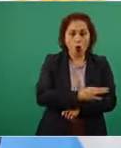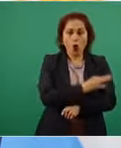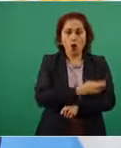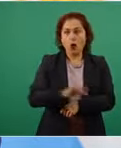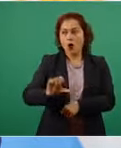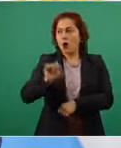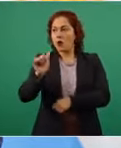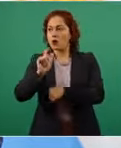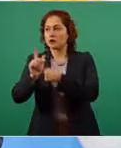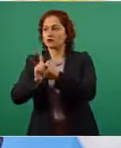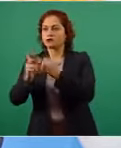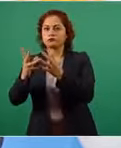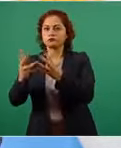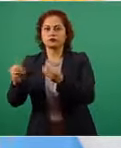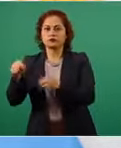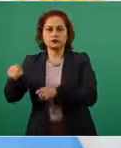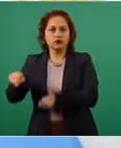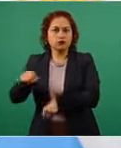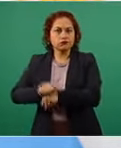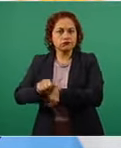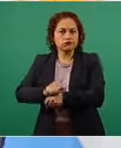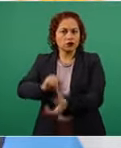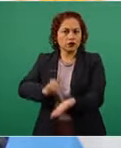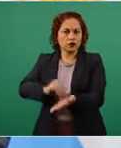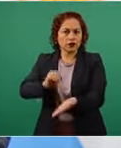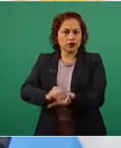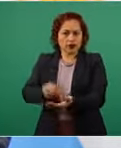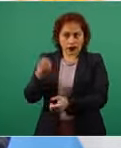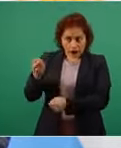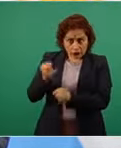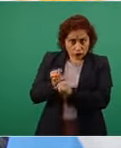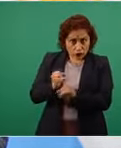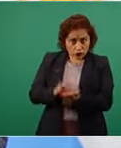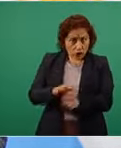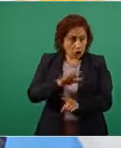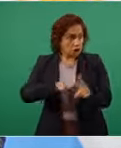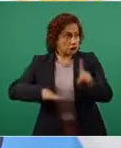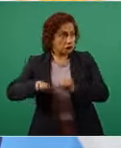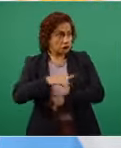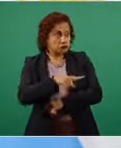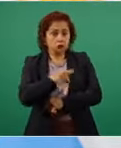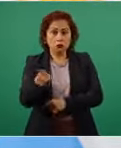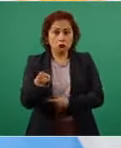de esto mucho no se habla y no veo ningún fiscal preocupado por investigarlo